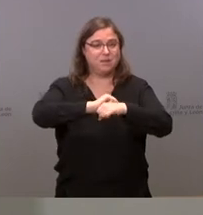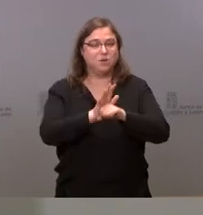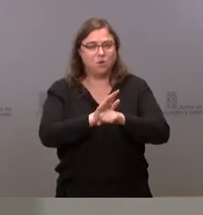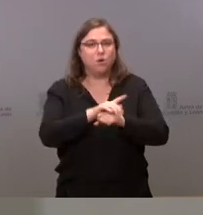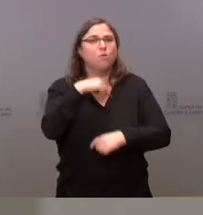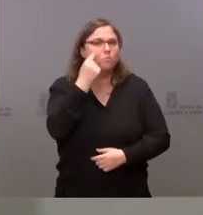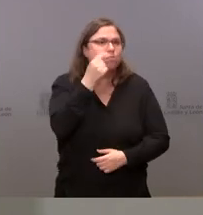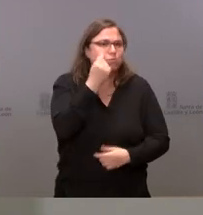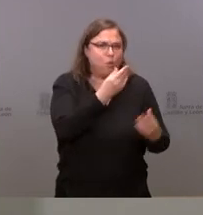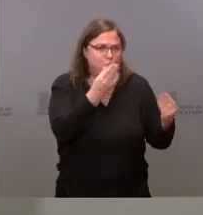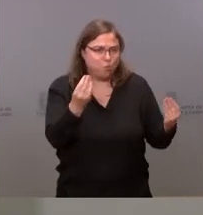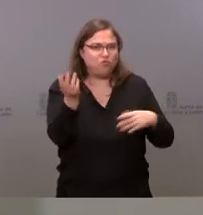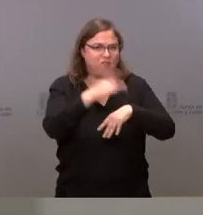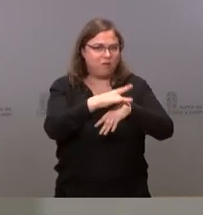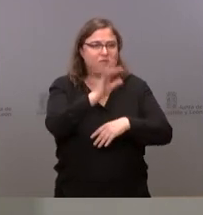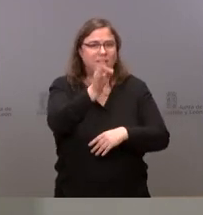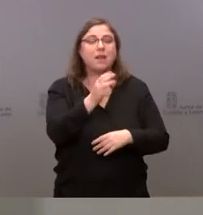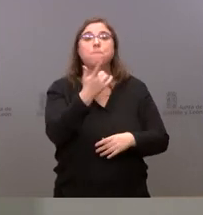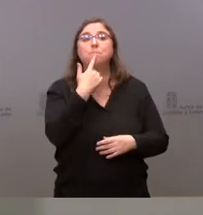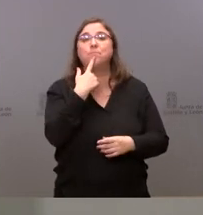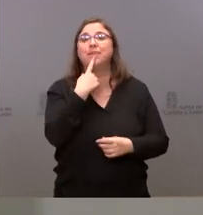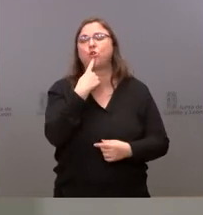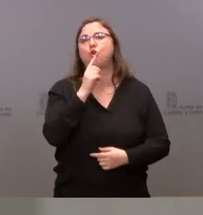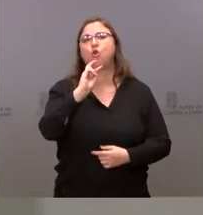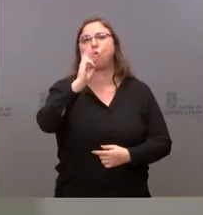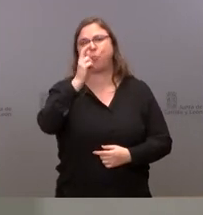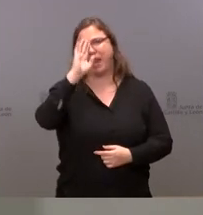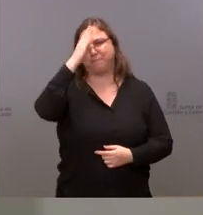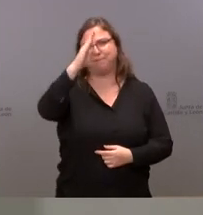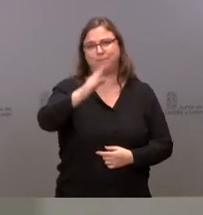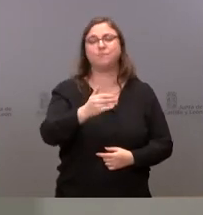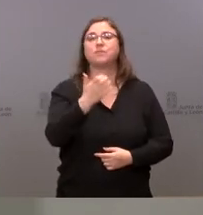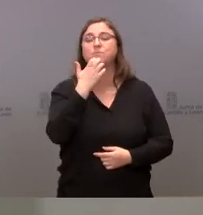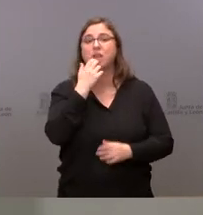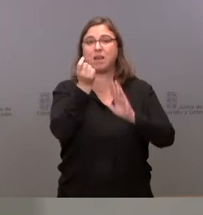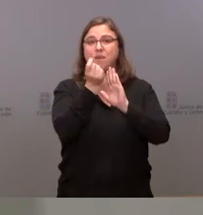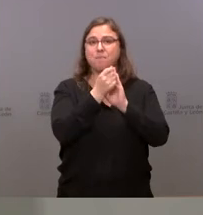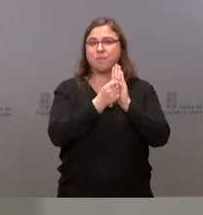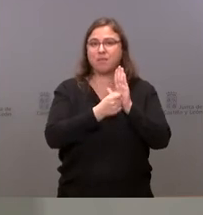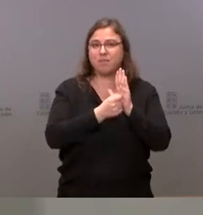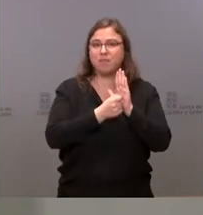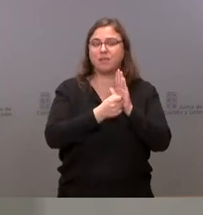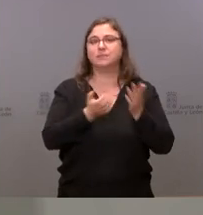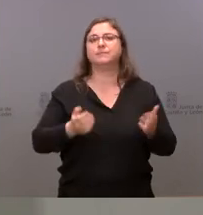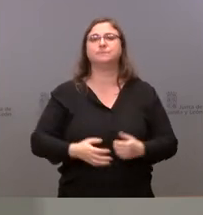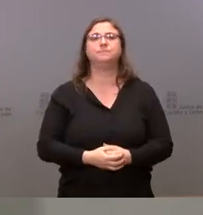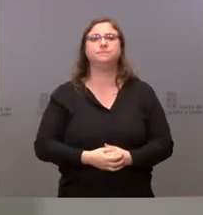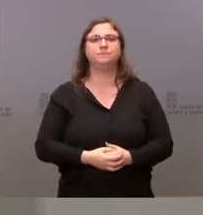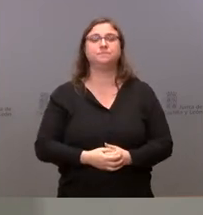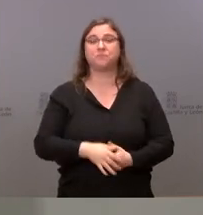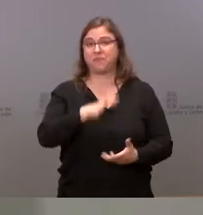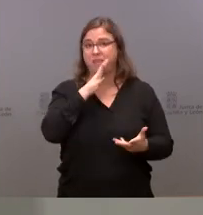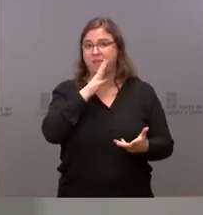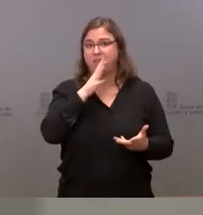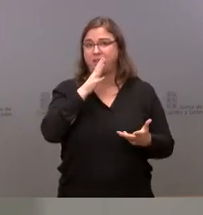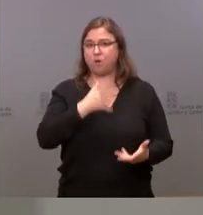el único parámetro la única variable a seguir en las medidas que pudieran llegar a tomarse ahora más